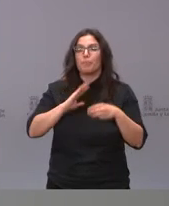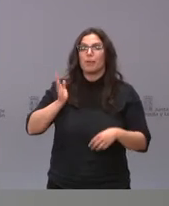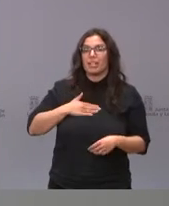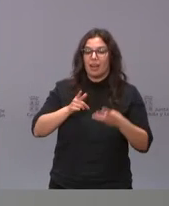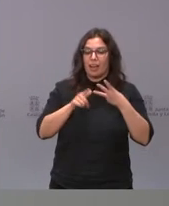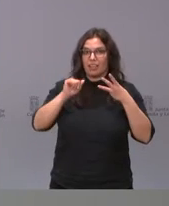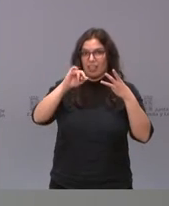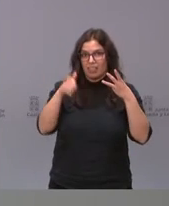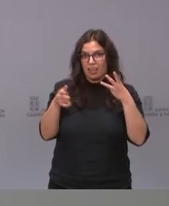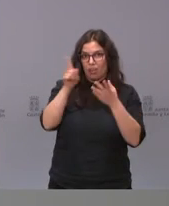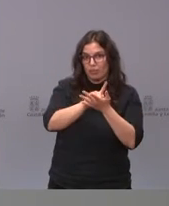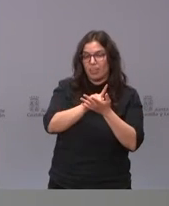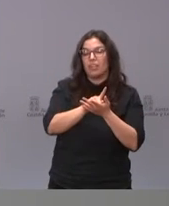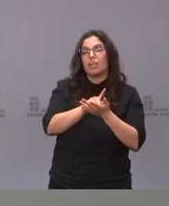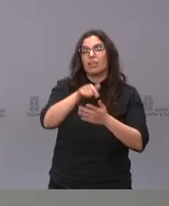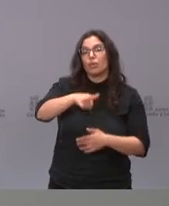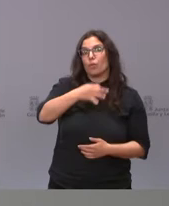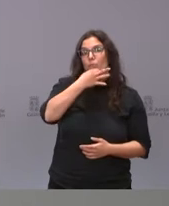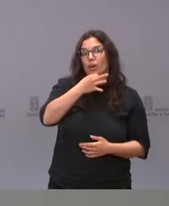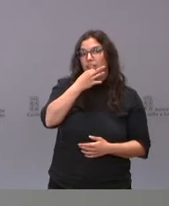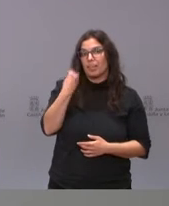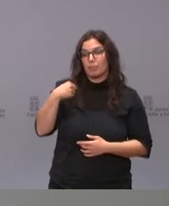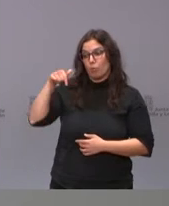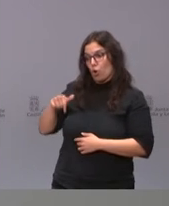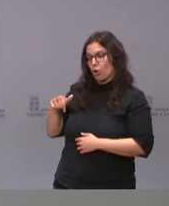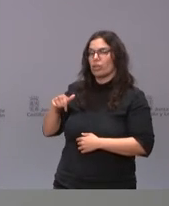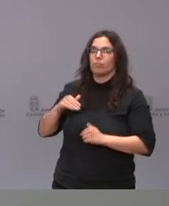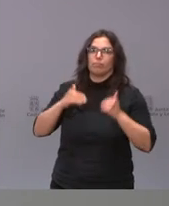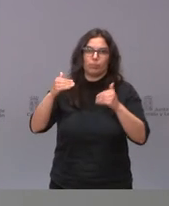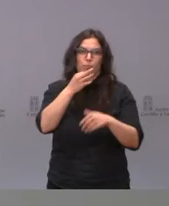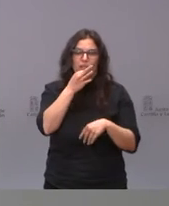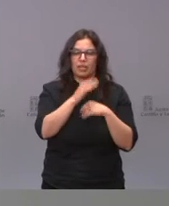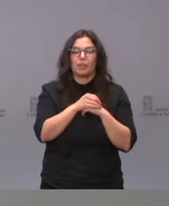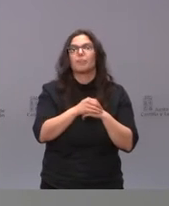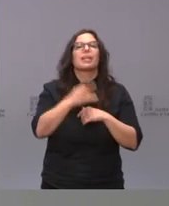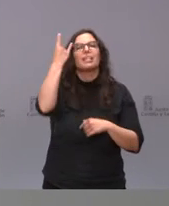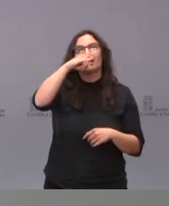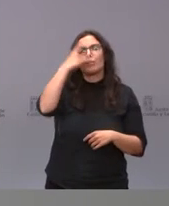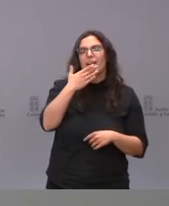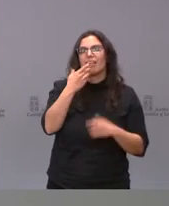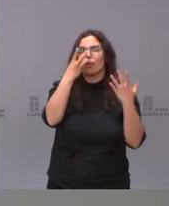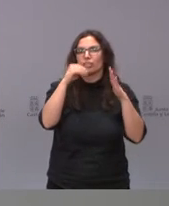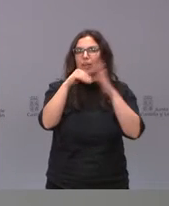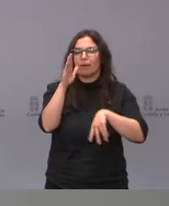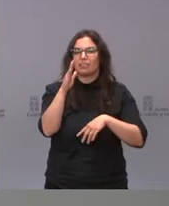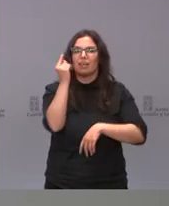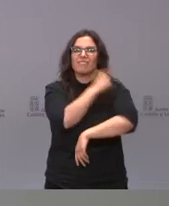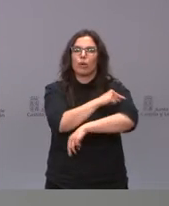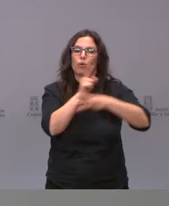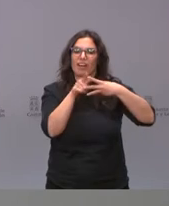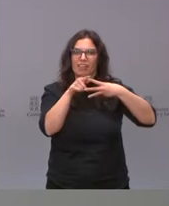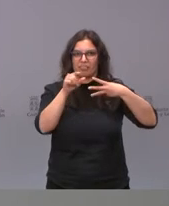astrazéneca y esta tarde lo previsto para hoy salamanca vacunando a mayores de 80 con pfizer no tenían todavía